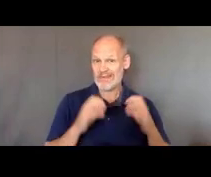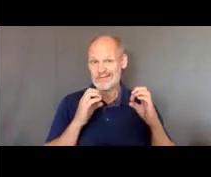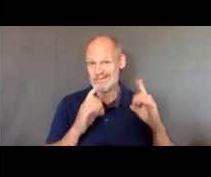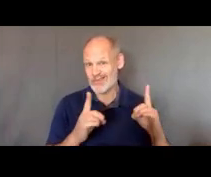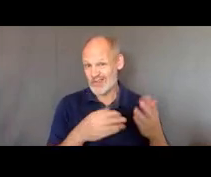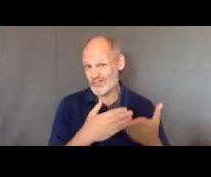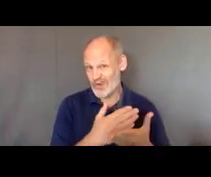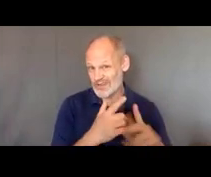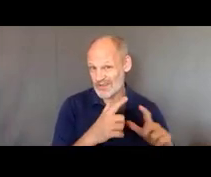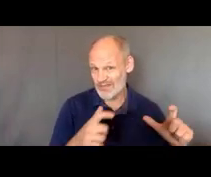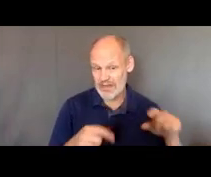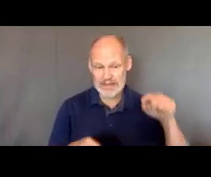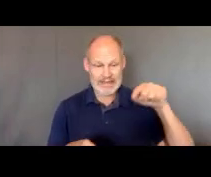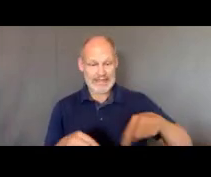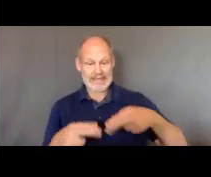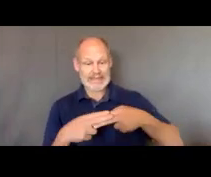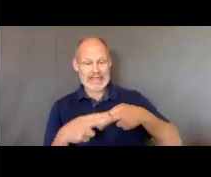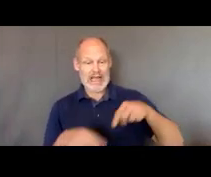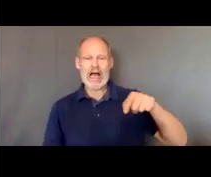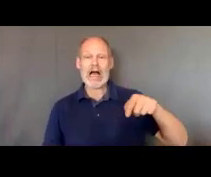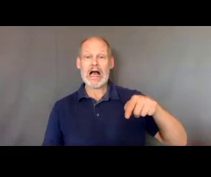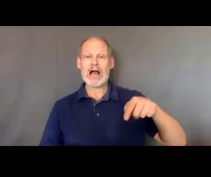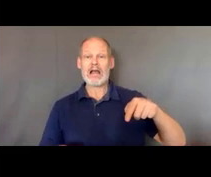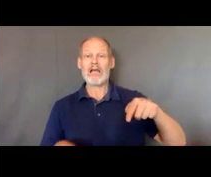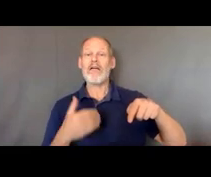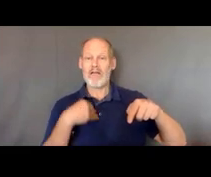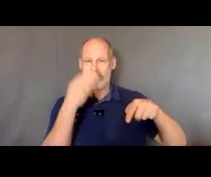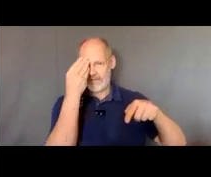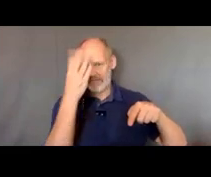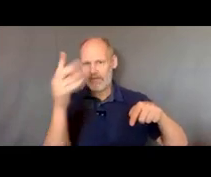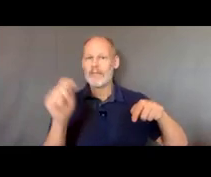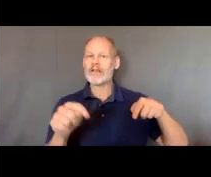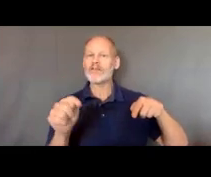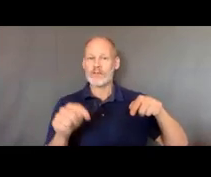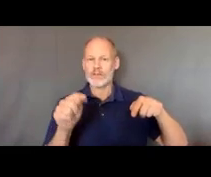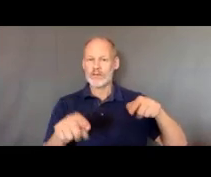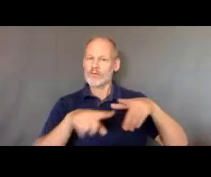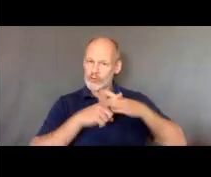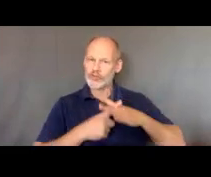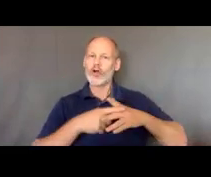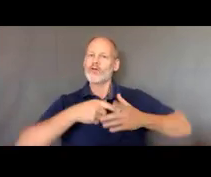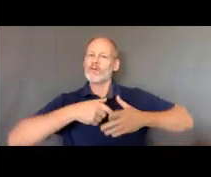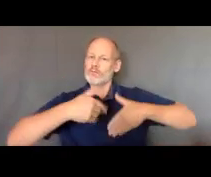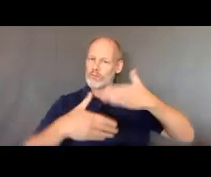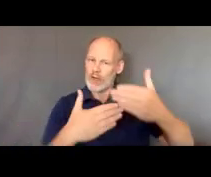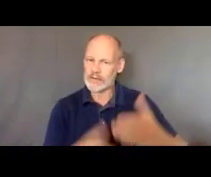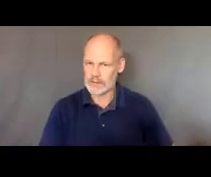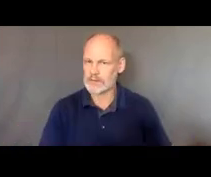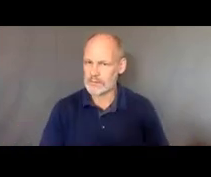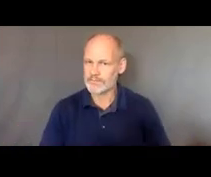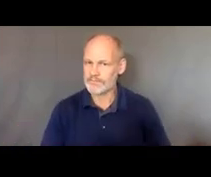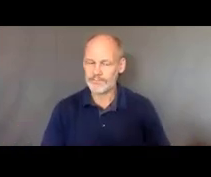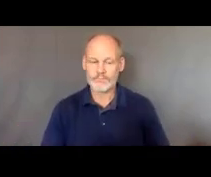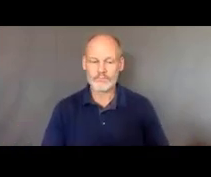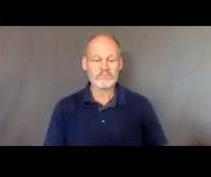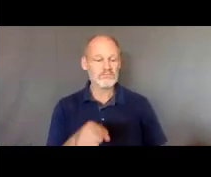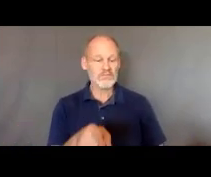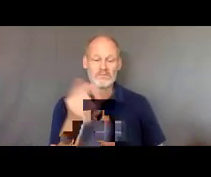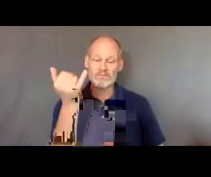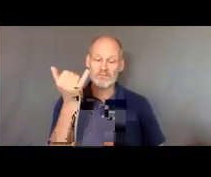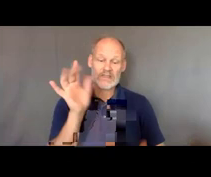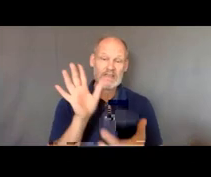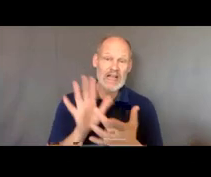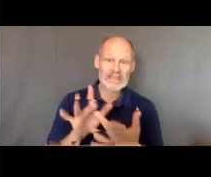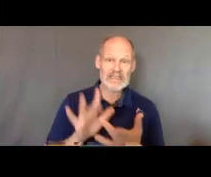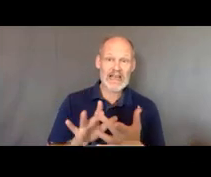derechos de educación esta diapositiva les da la información para empezar el proceso para hablar con un intercesor y